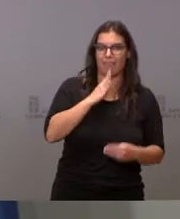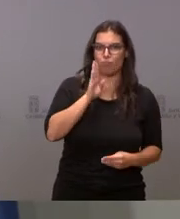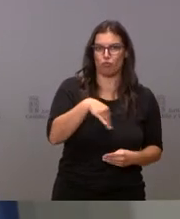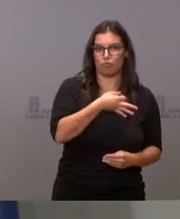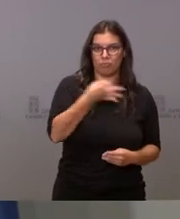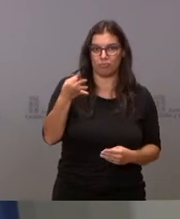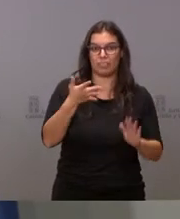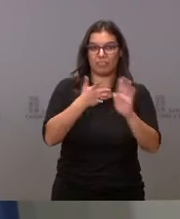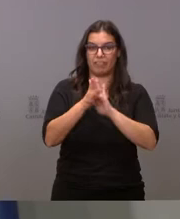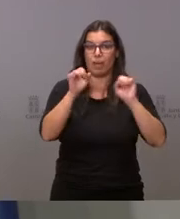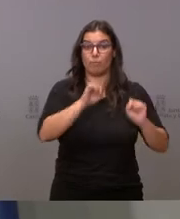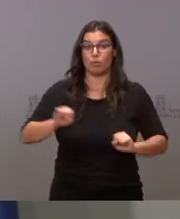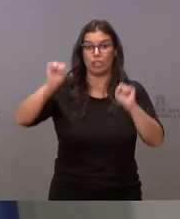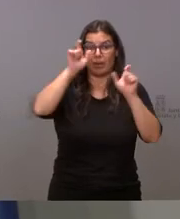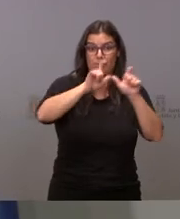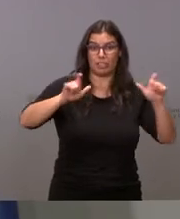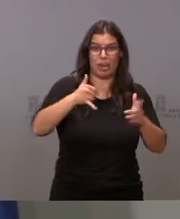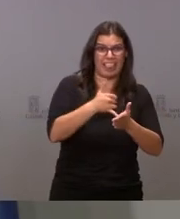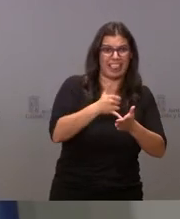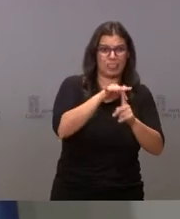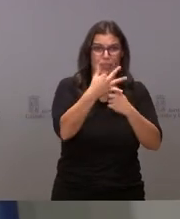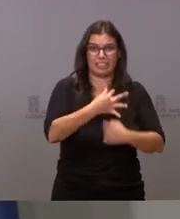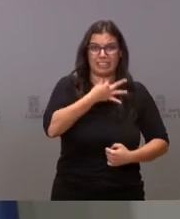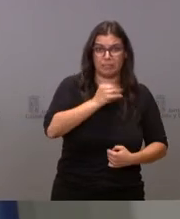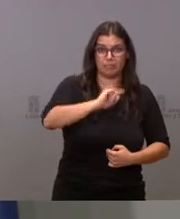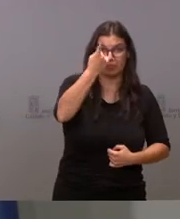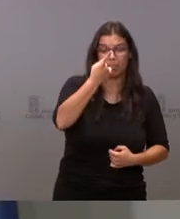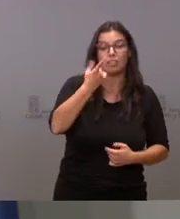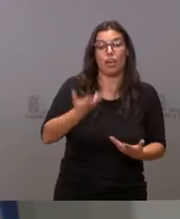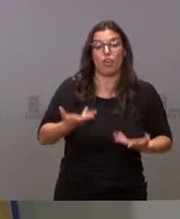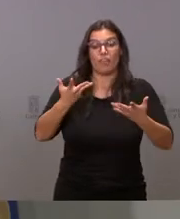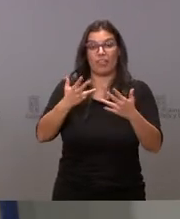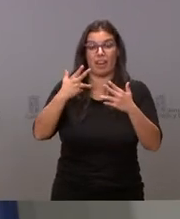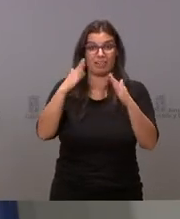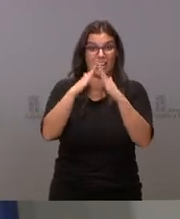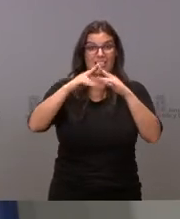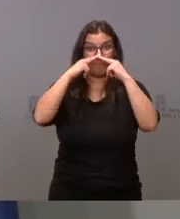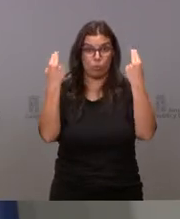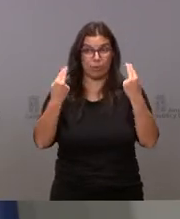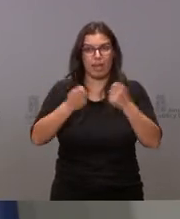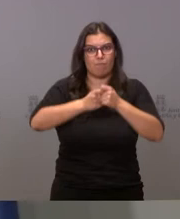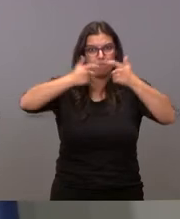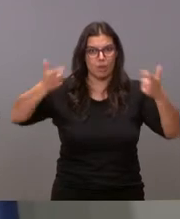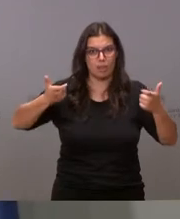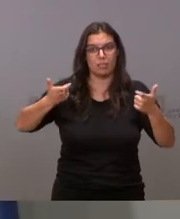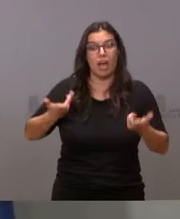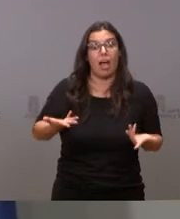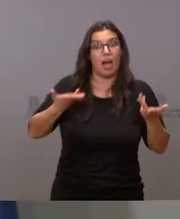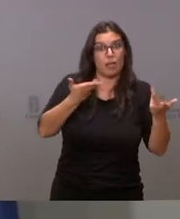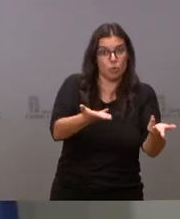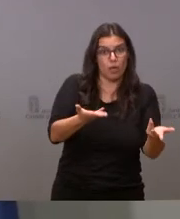a los más vulnerables, incrementar el parque público de viviendas, dar ayudas y no